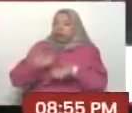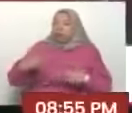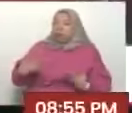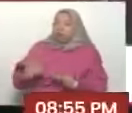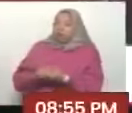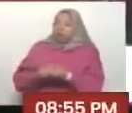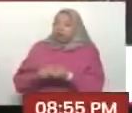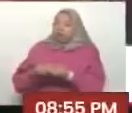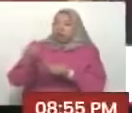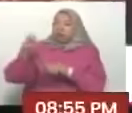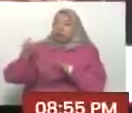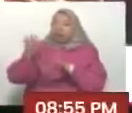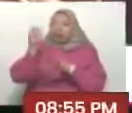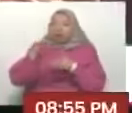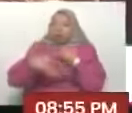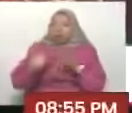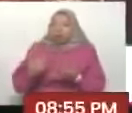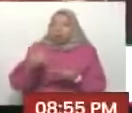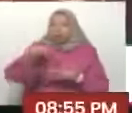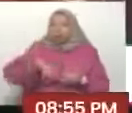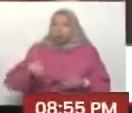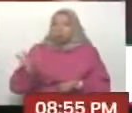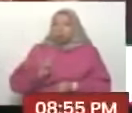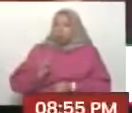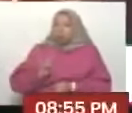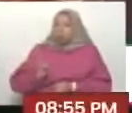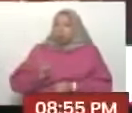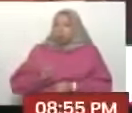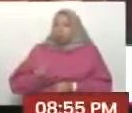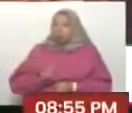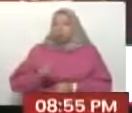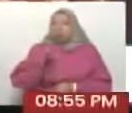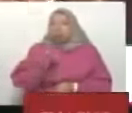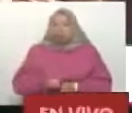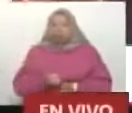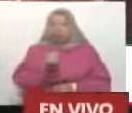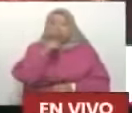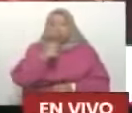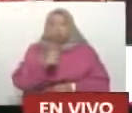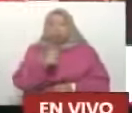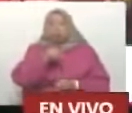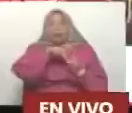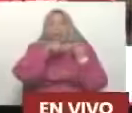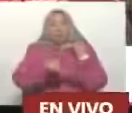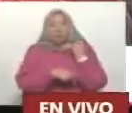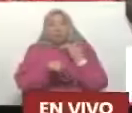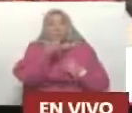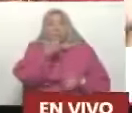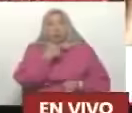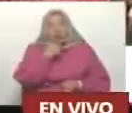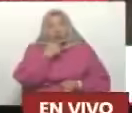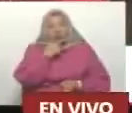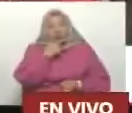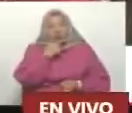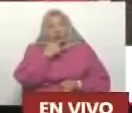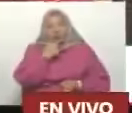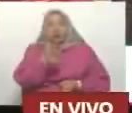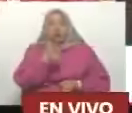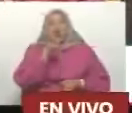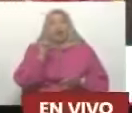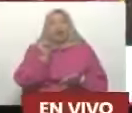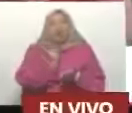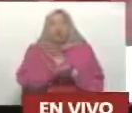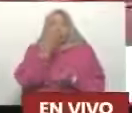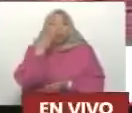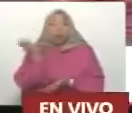a las instituciones del Estado venezolano. Aquí también tenemos un parque hermoso, porque esta institución